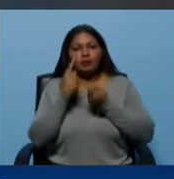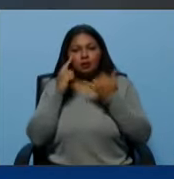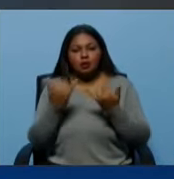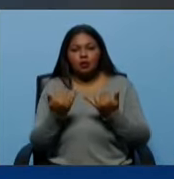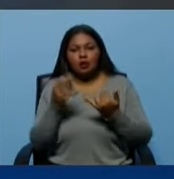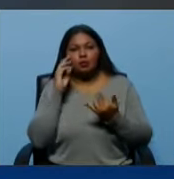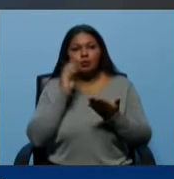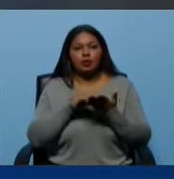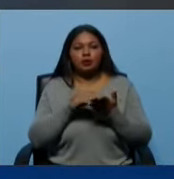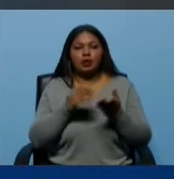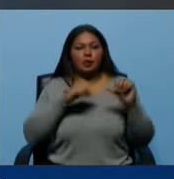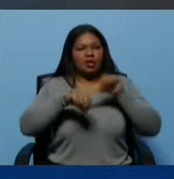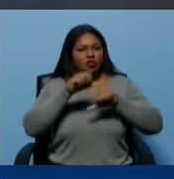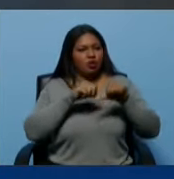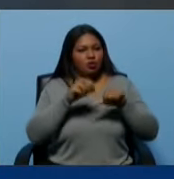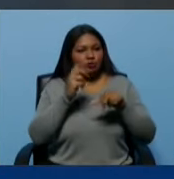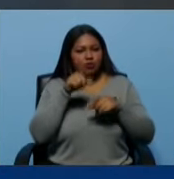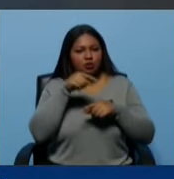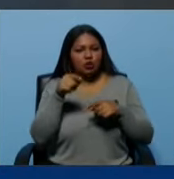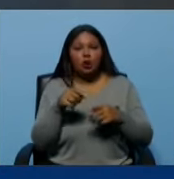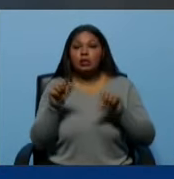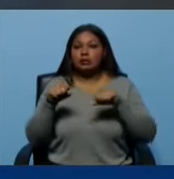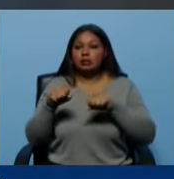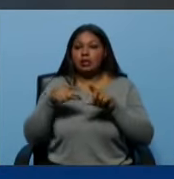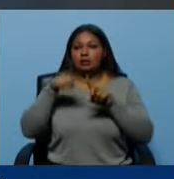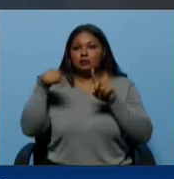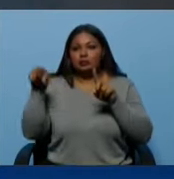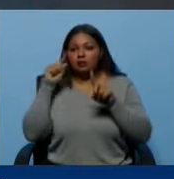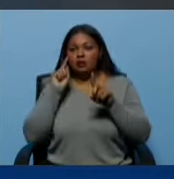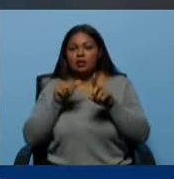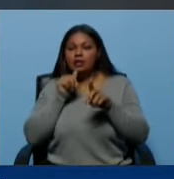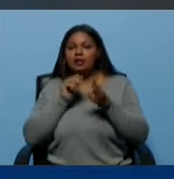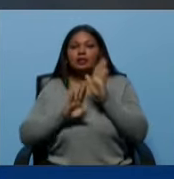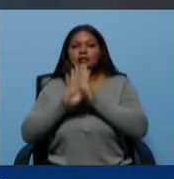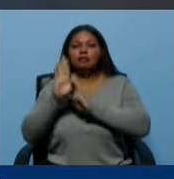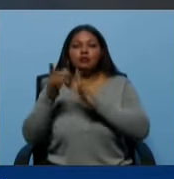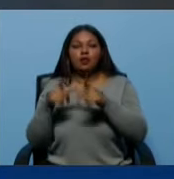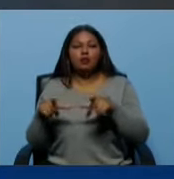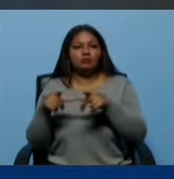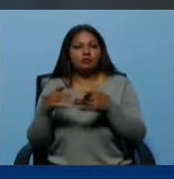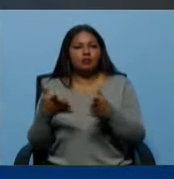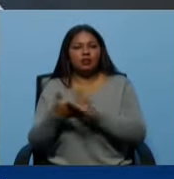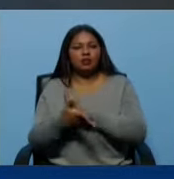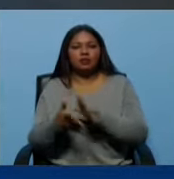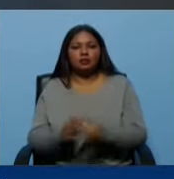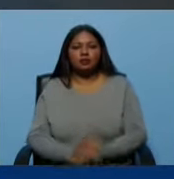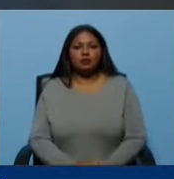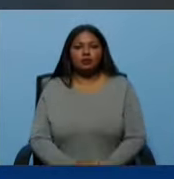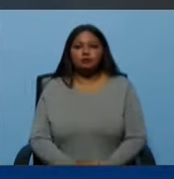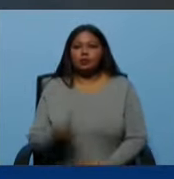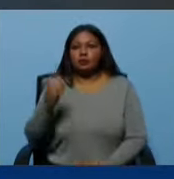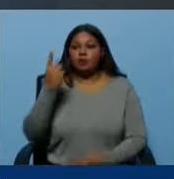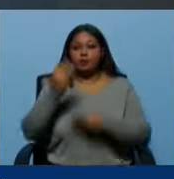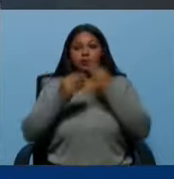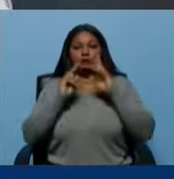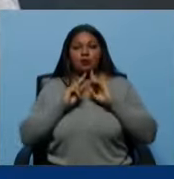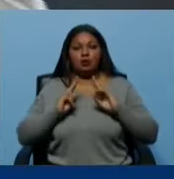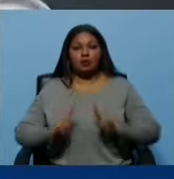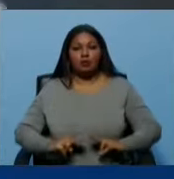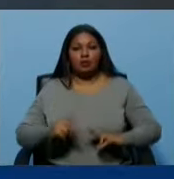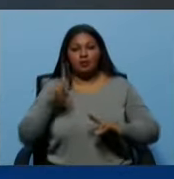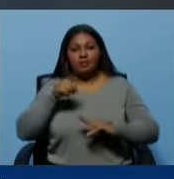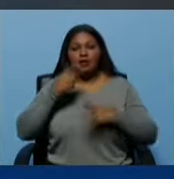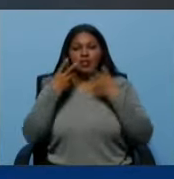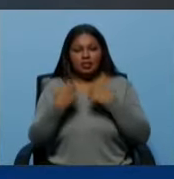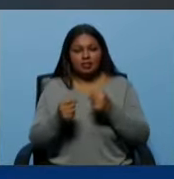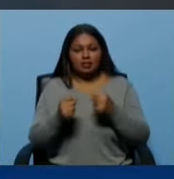Sí, sin duda, sin duda. Los algoritmos, quienes desarrollan los algoritmos, primero lo hacen, son seres humanos. Hay que entenderlo, no es